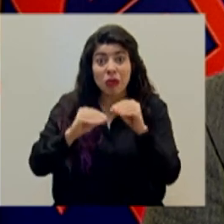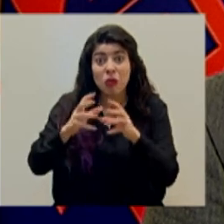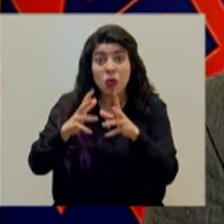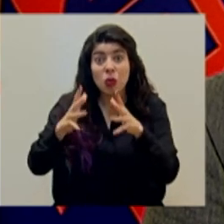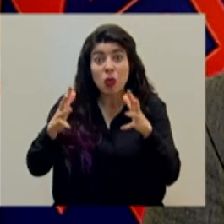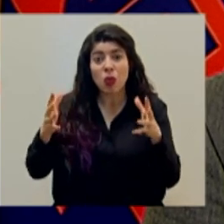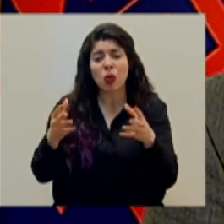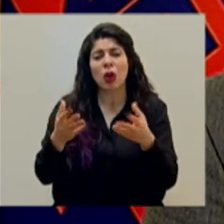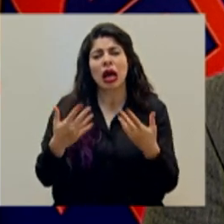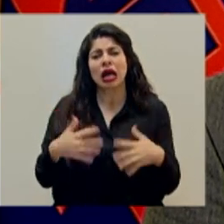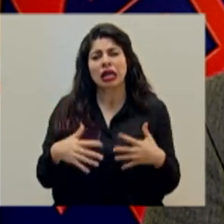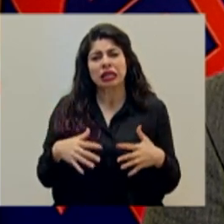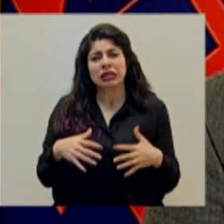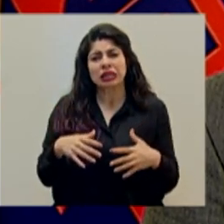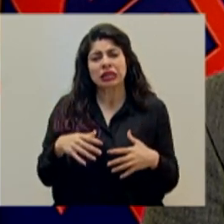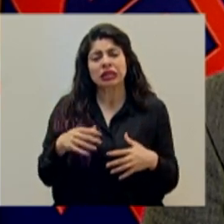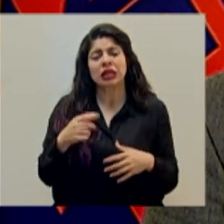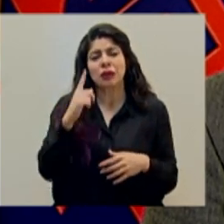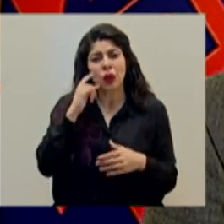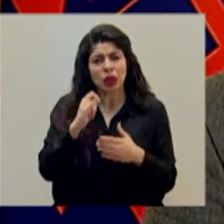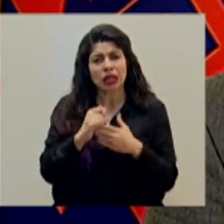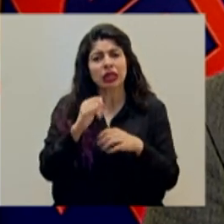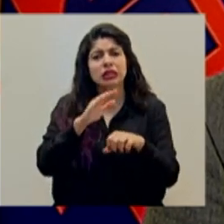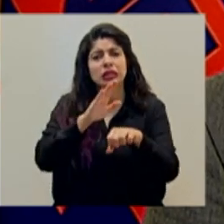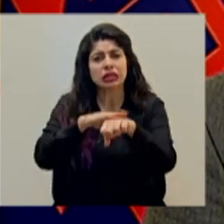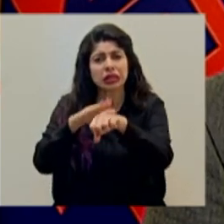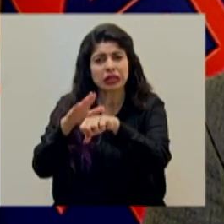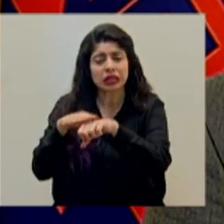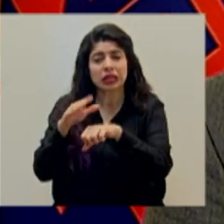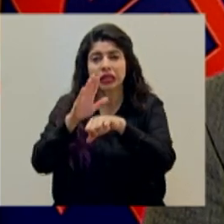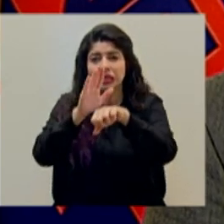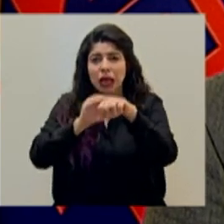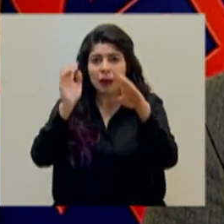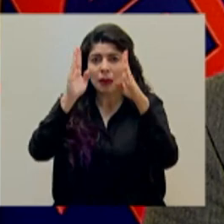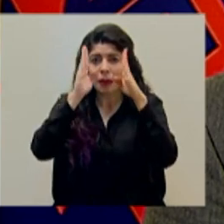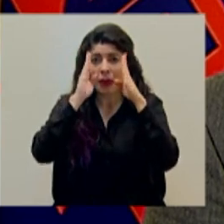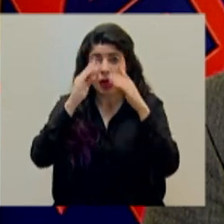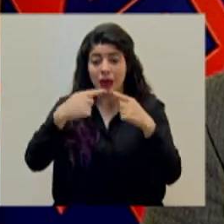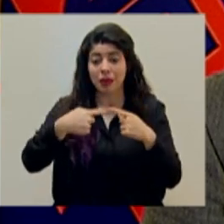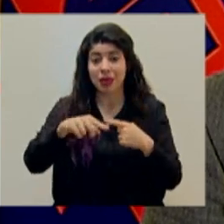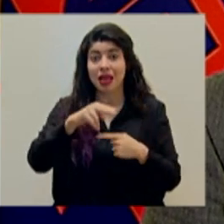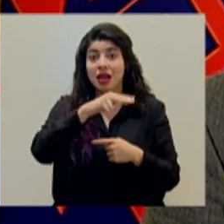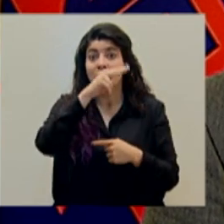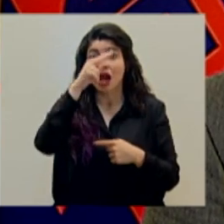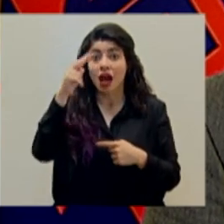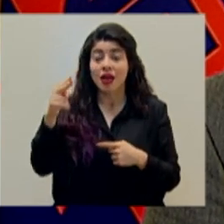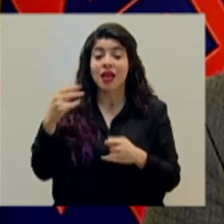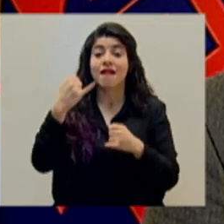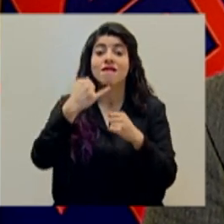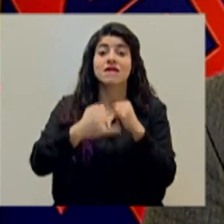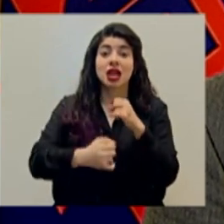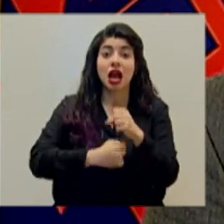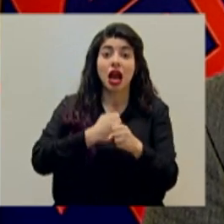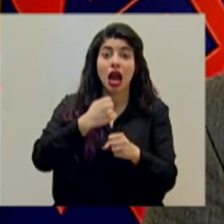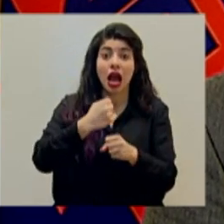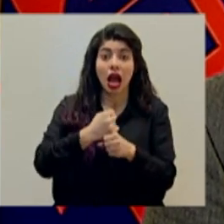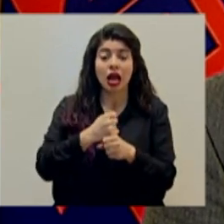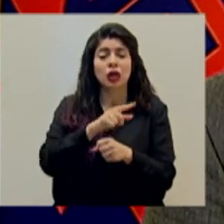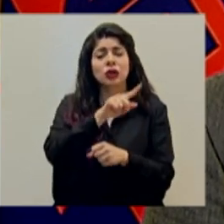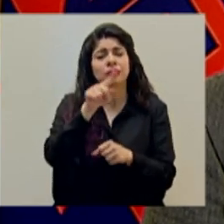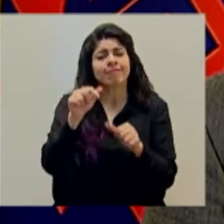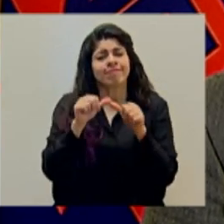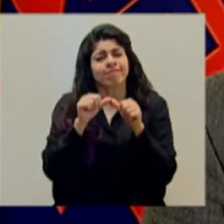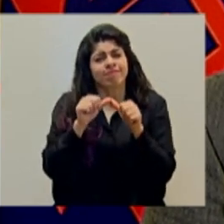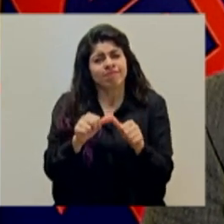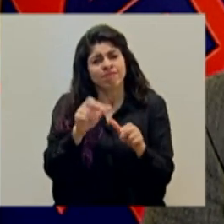y que justamente el llamado es en esta Navidad y periodo de final y principio de año continuar